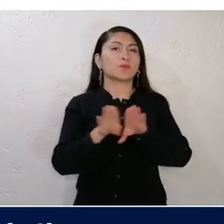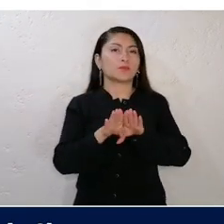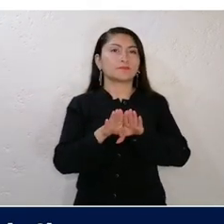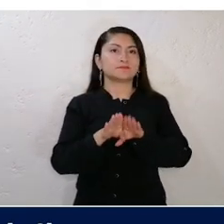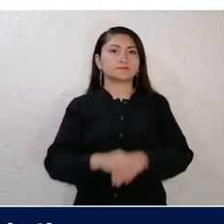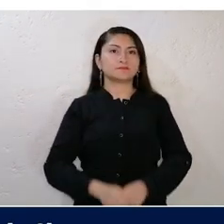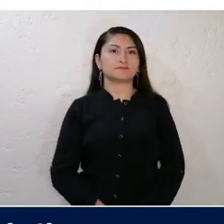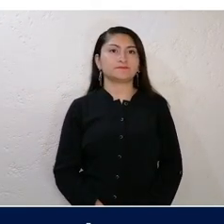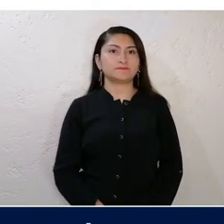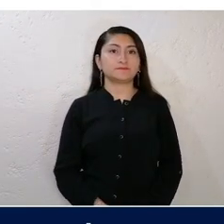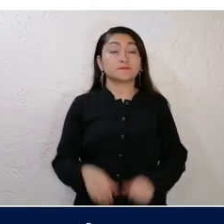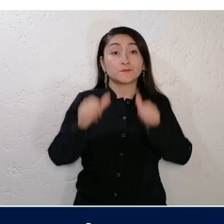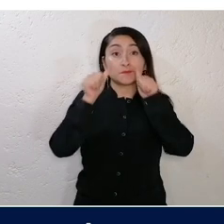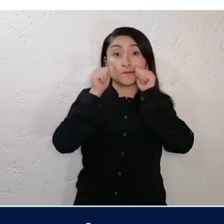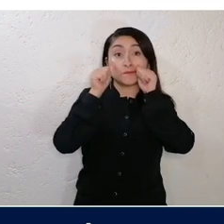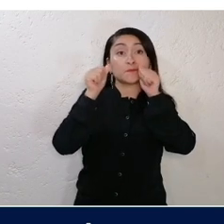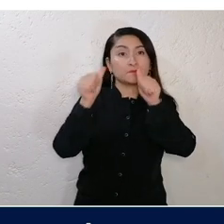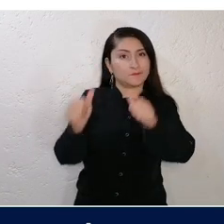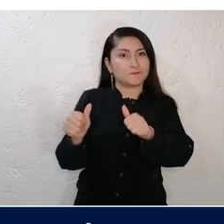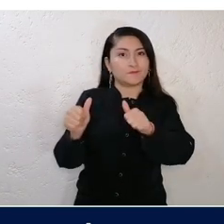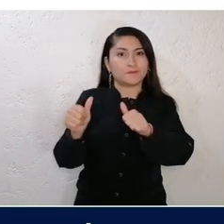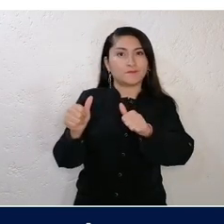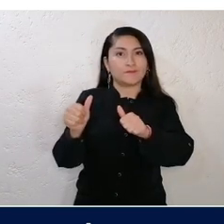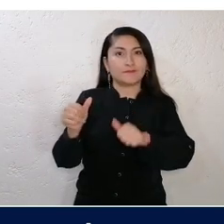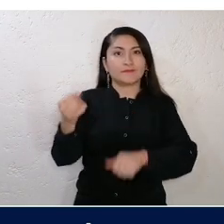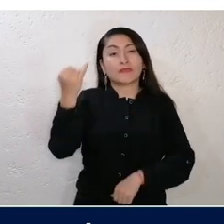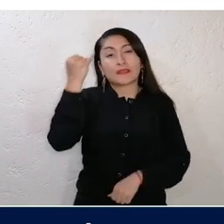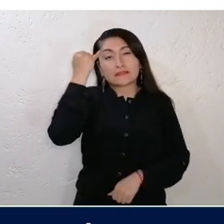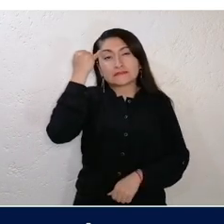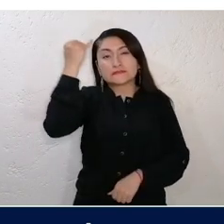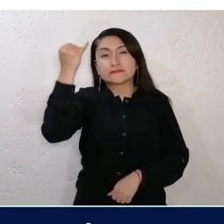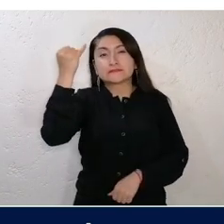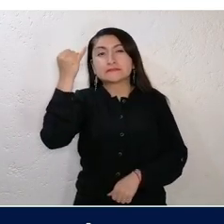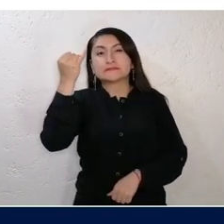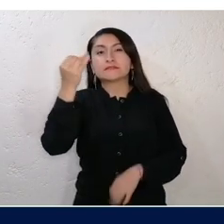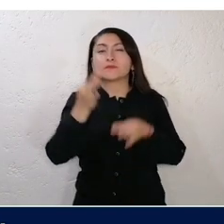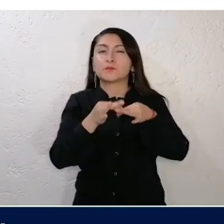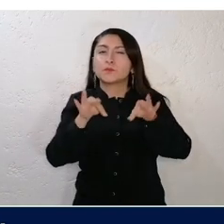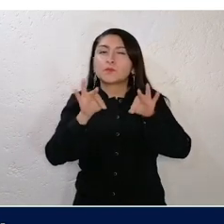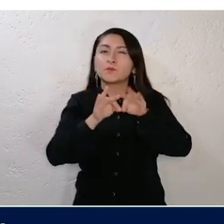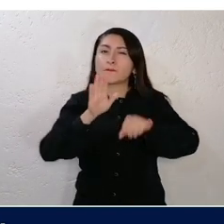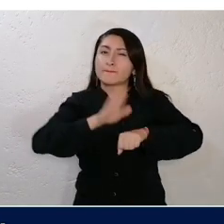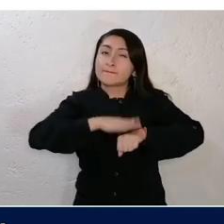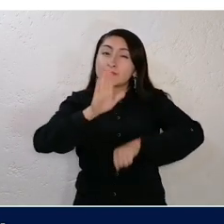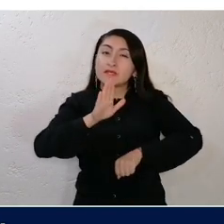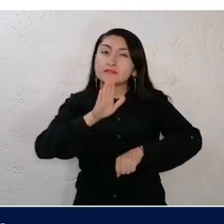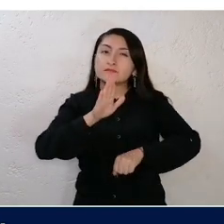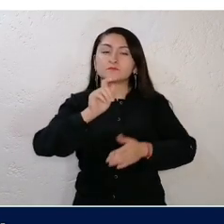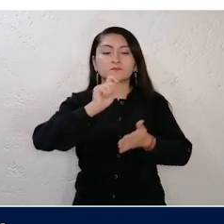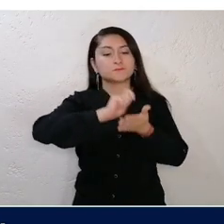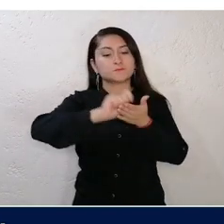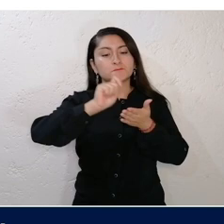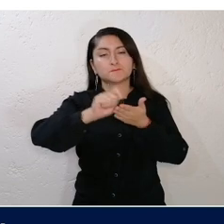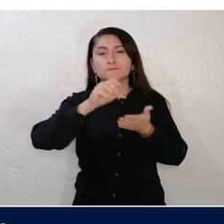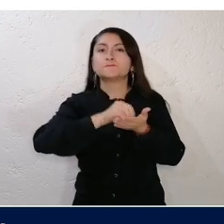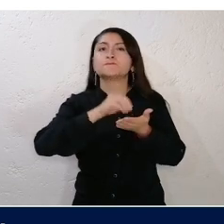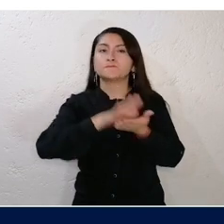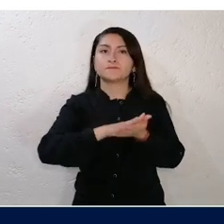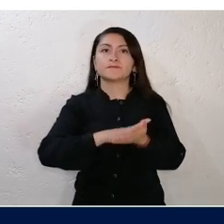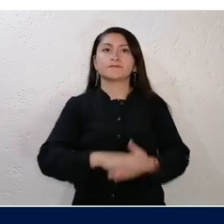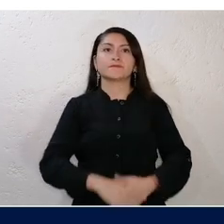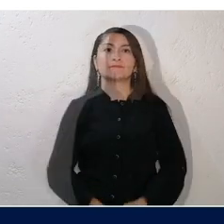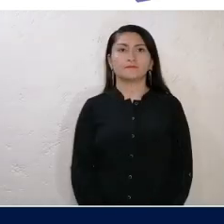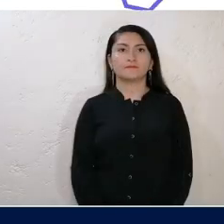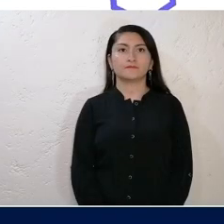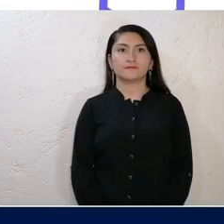esta disciplina. Presta atención al contenido y registra en tus notas las ideas que consideres más importantes.